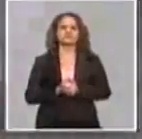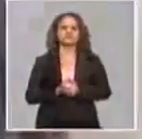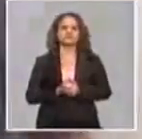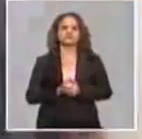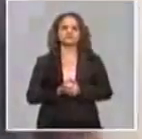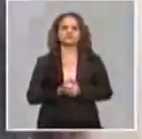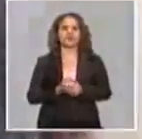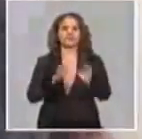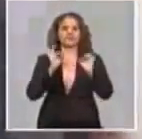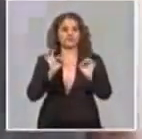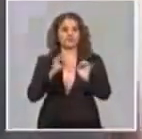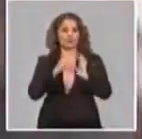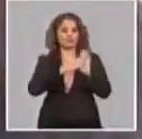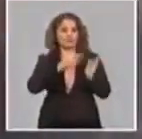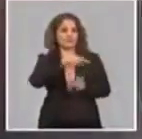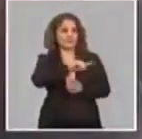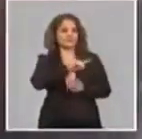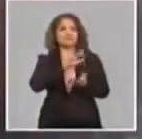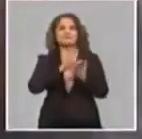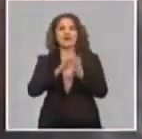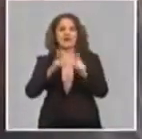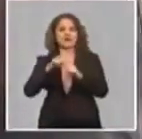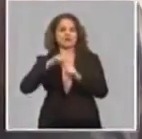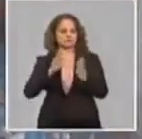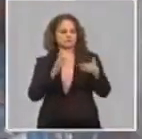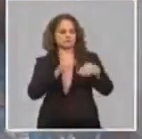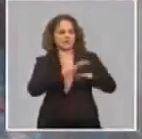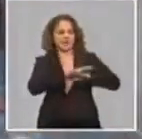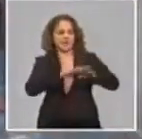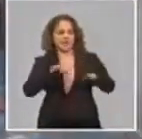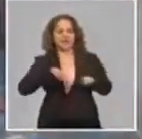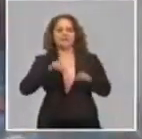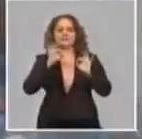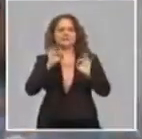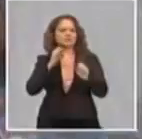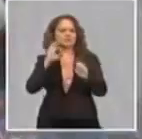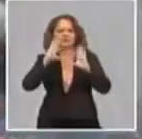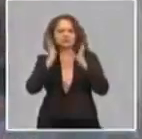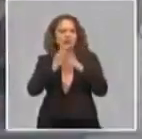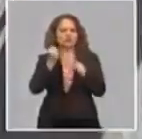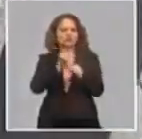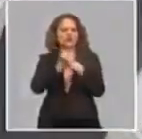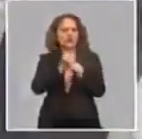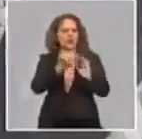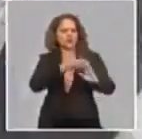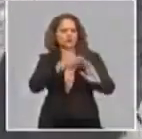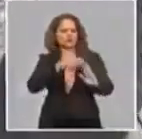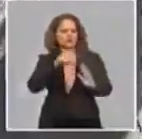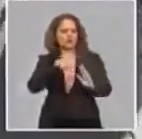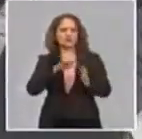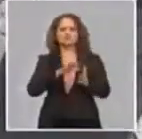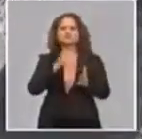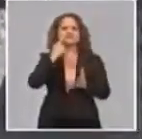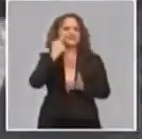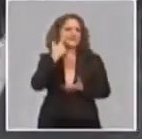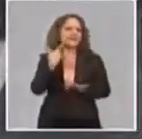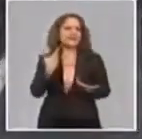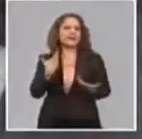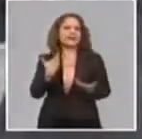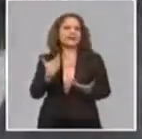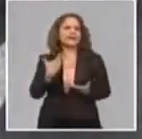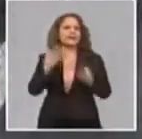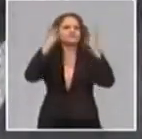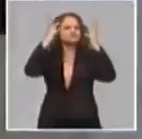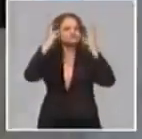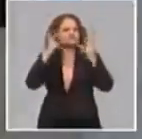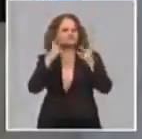Al cierre de mayo, la actividad constructiva en construcción e inversiones tiene un comportamiento, vamos a decir, adecuado.